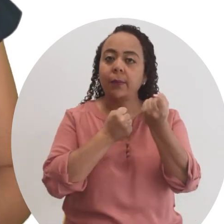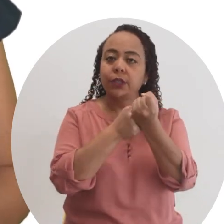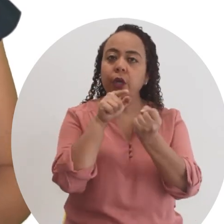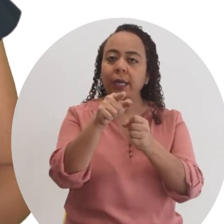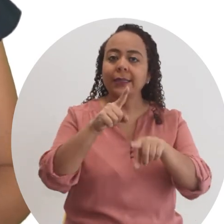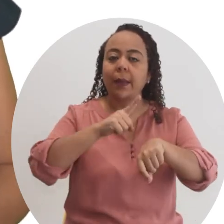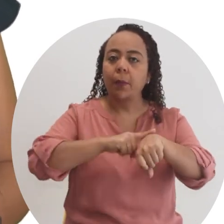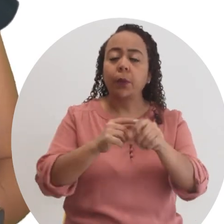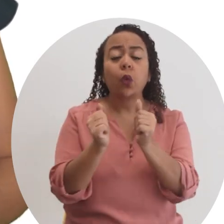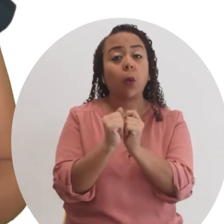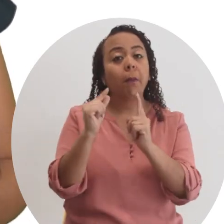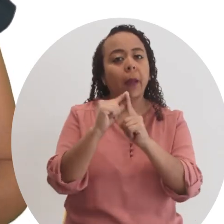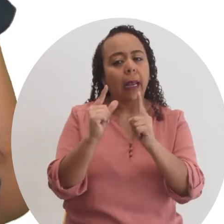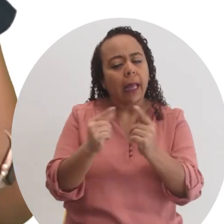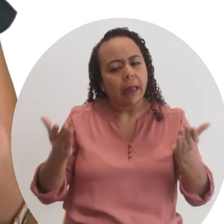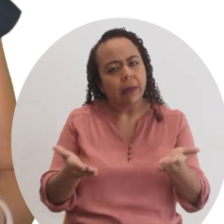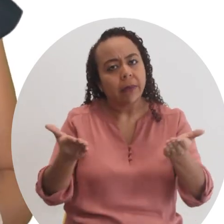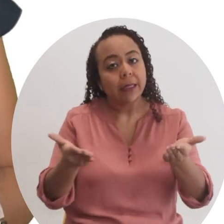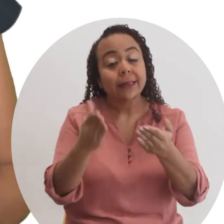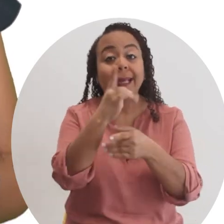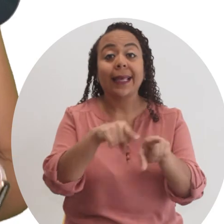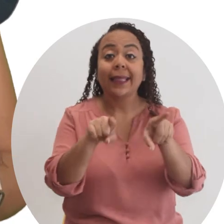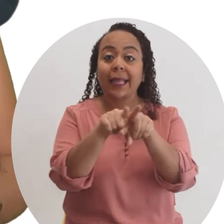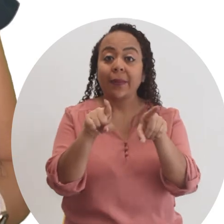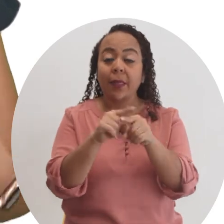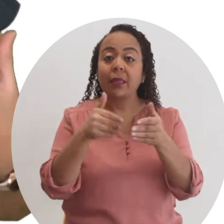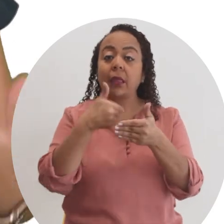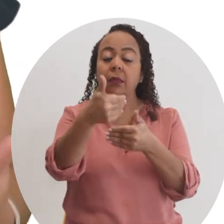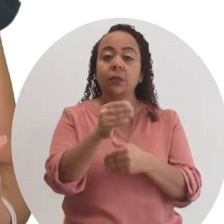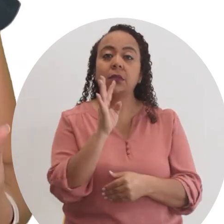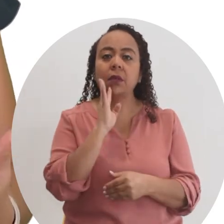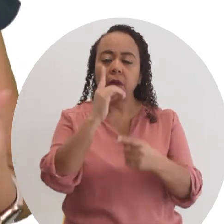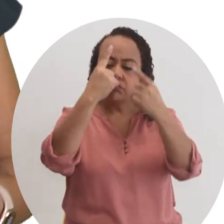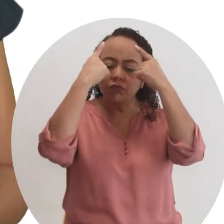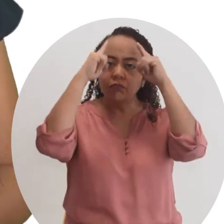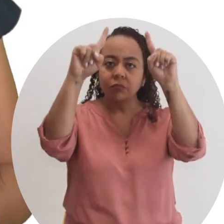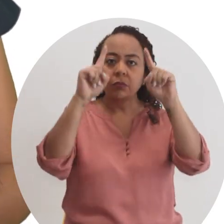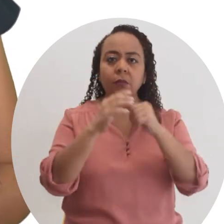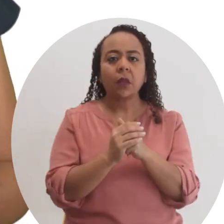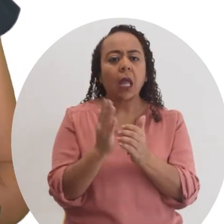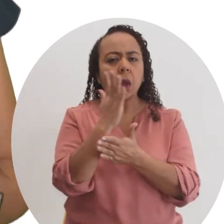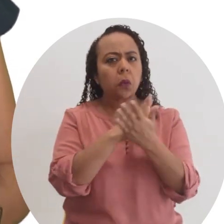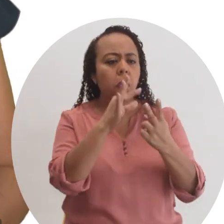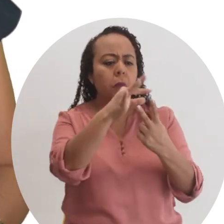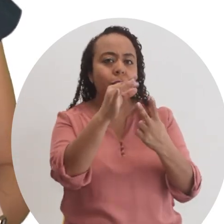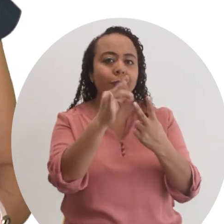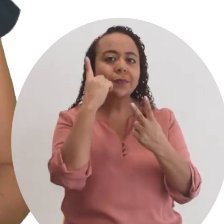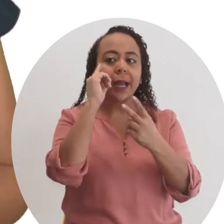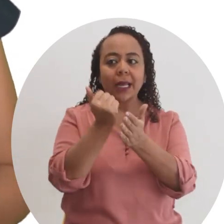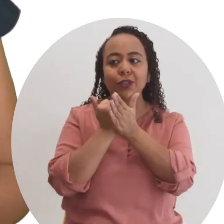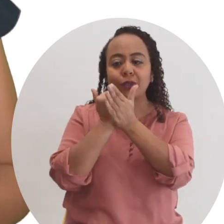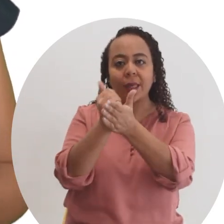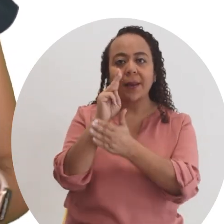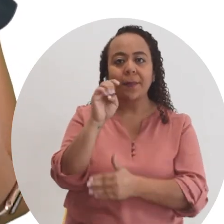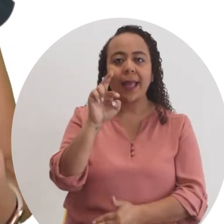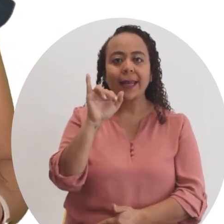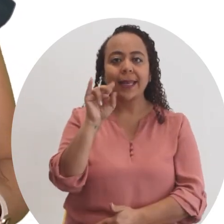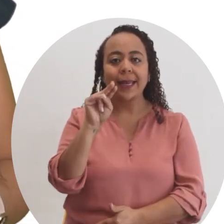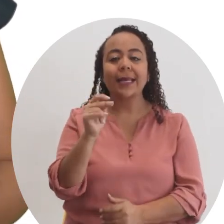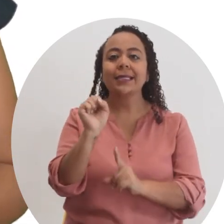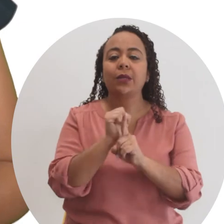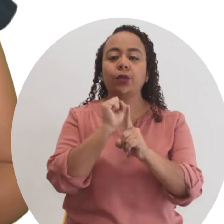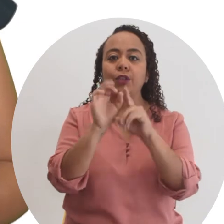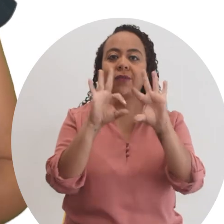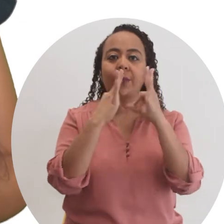apoyaron en ese momento con sus palabras y cariño e incluso después de hablar lograron encontrar un par de opciones para ayudar a Marina en la